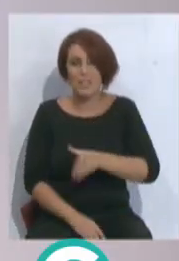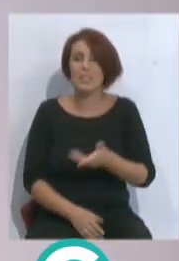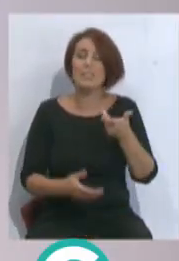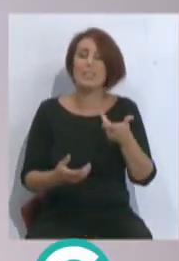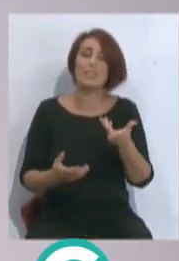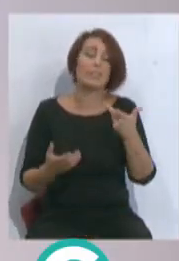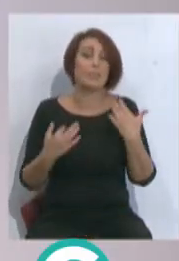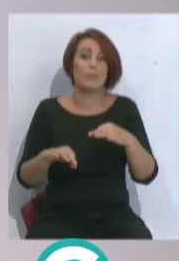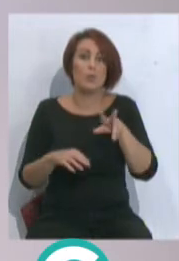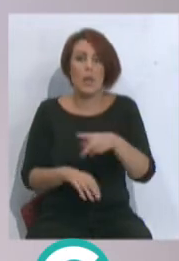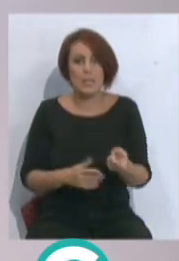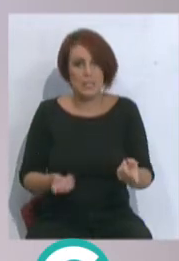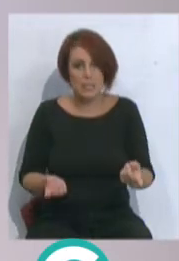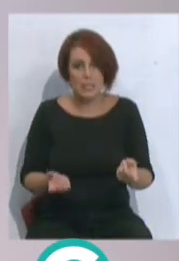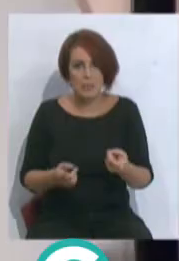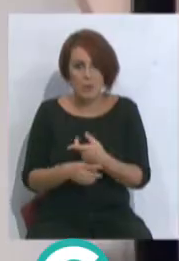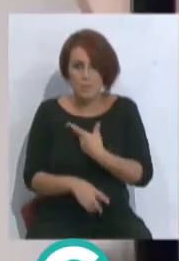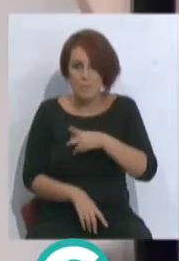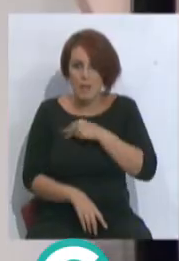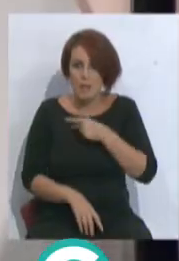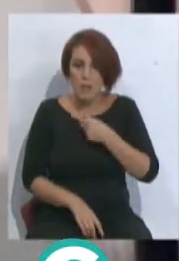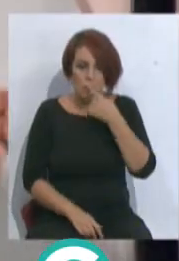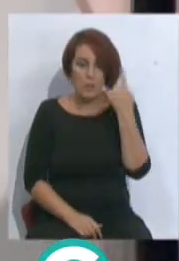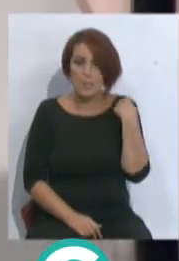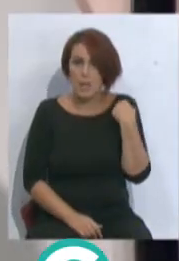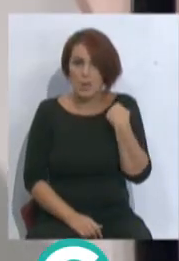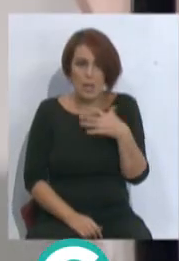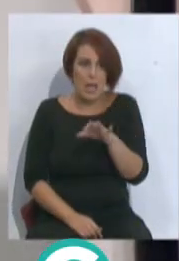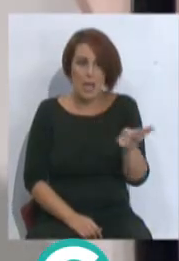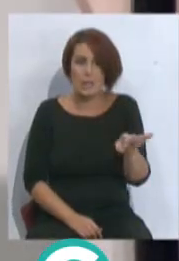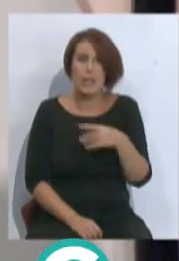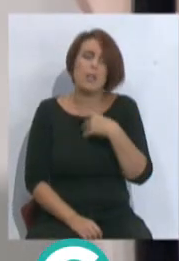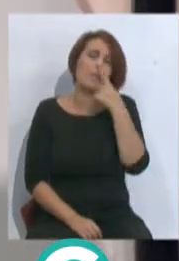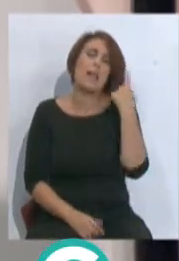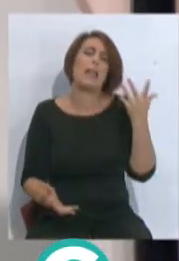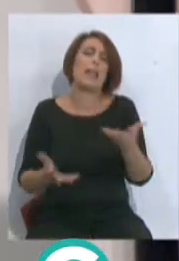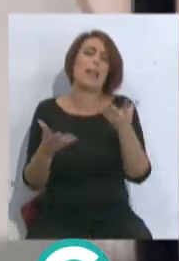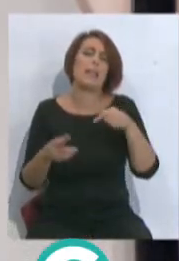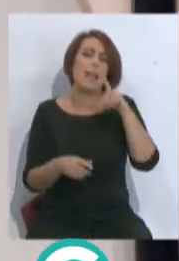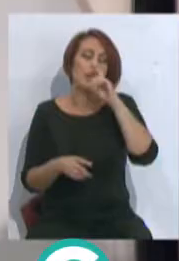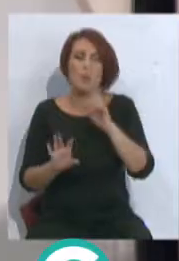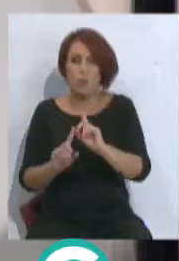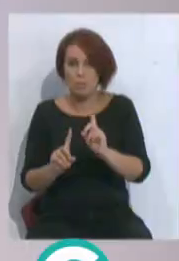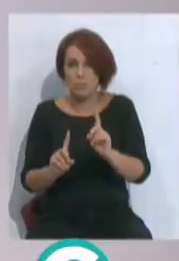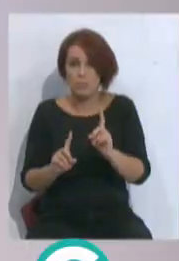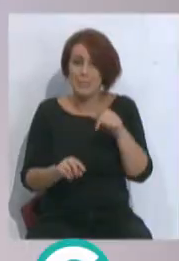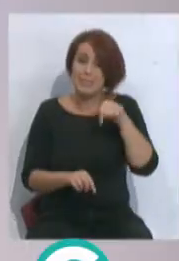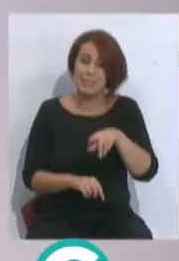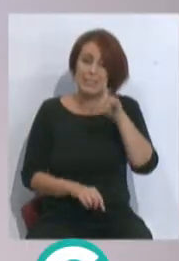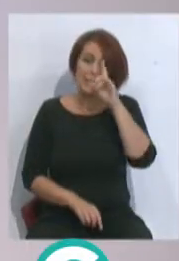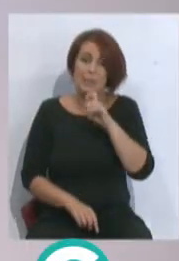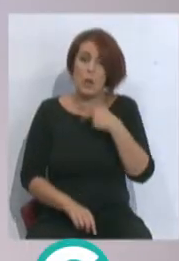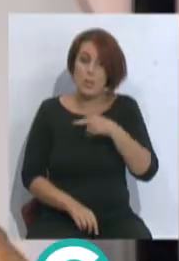Es que todo es... Tiene un méritazo lo que hizo el Cádiz el año pasado. Totalmente. el año pasado no tanto porque es este año... no, no. No le quito ni